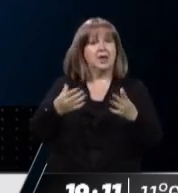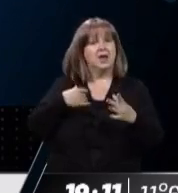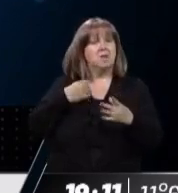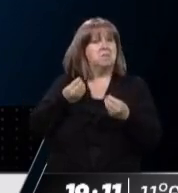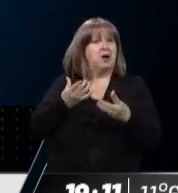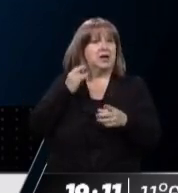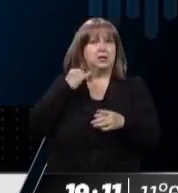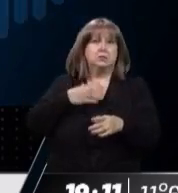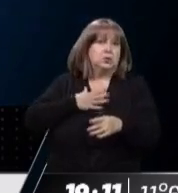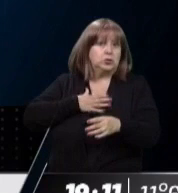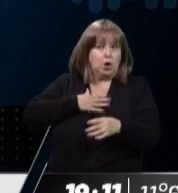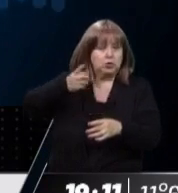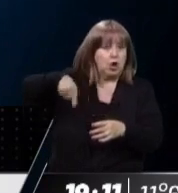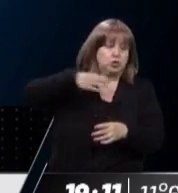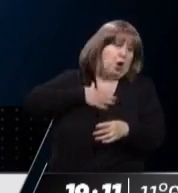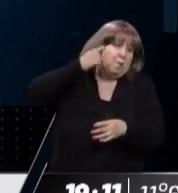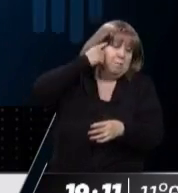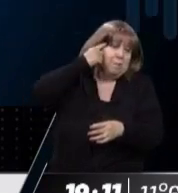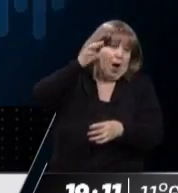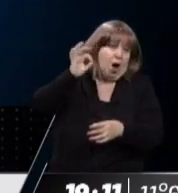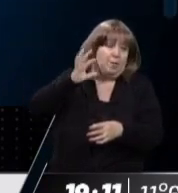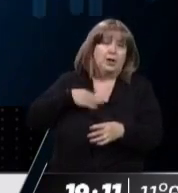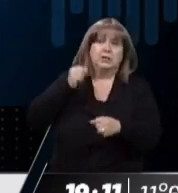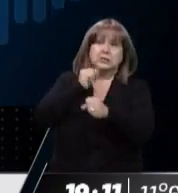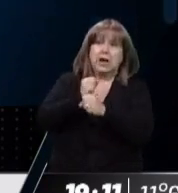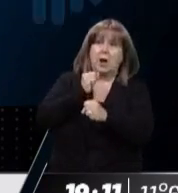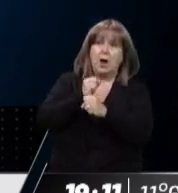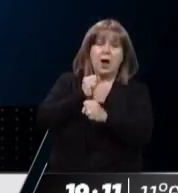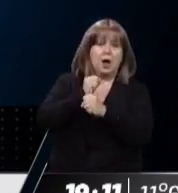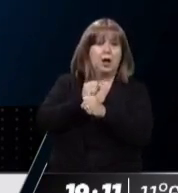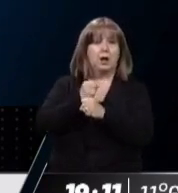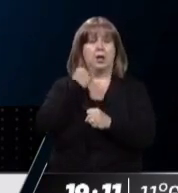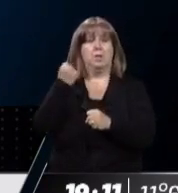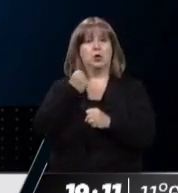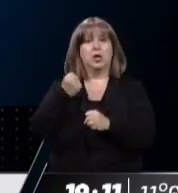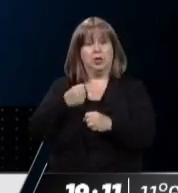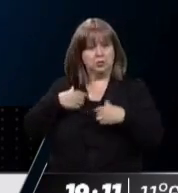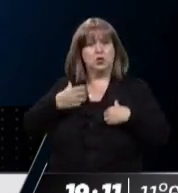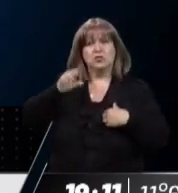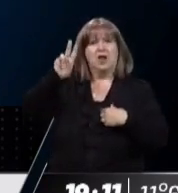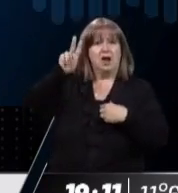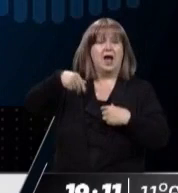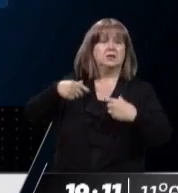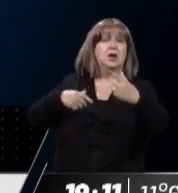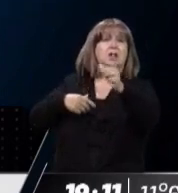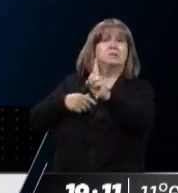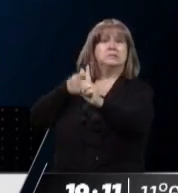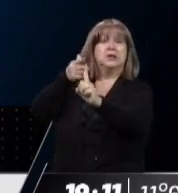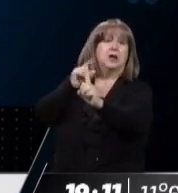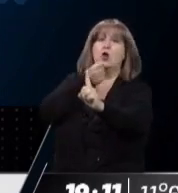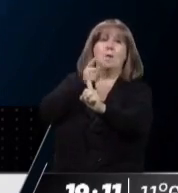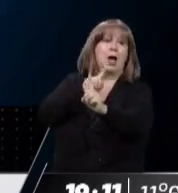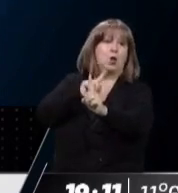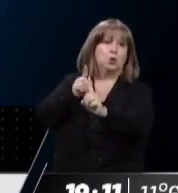trabajo, que creíamos que no era pertinente, más allá del repudio absoluto al hecho, eso está claro, eso está fuera de